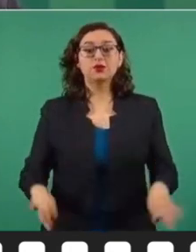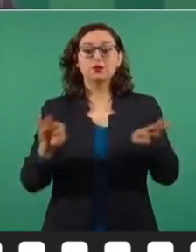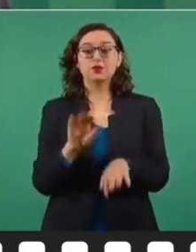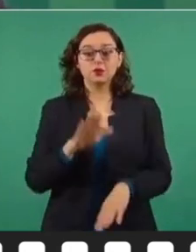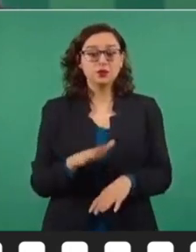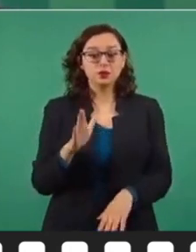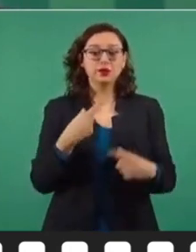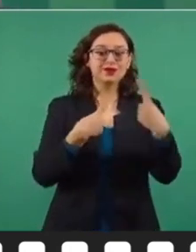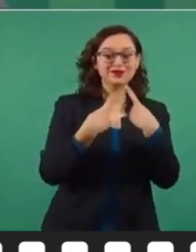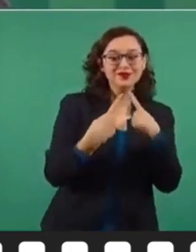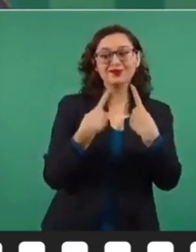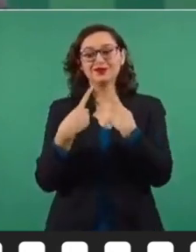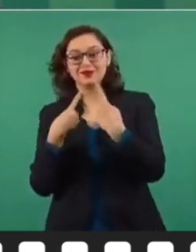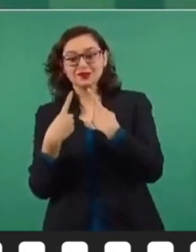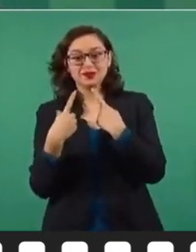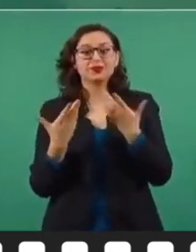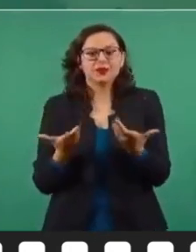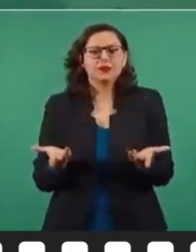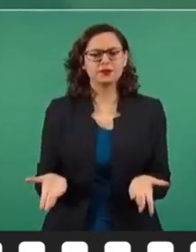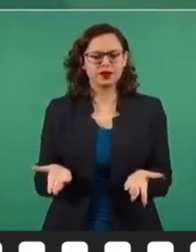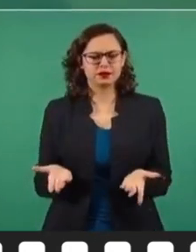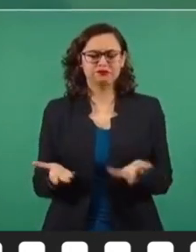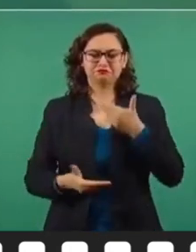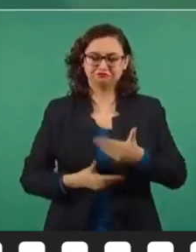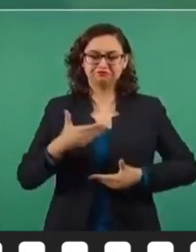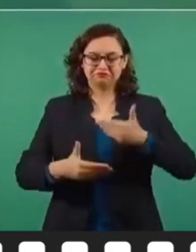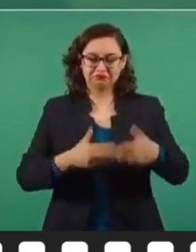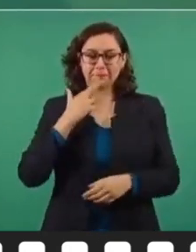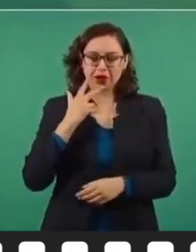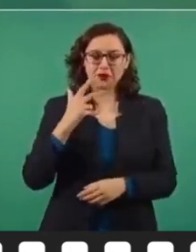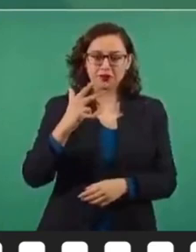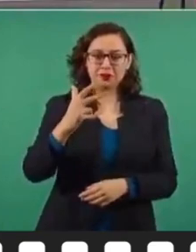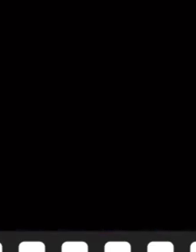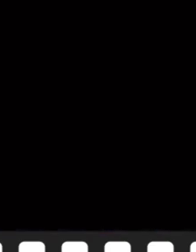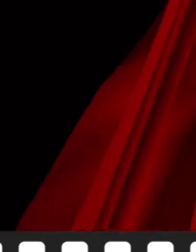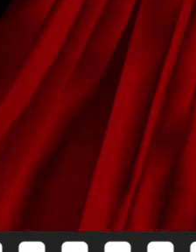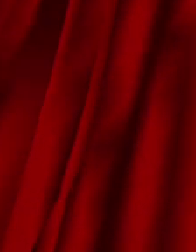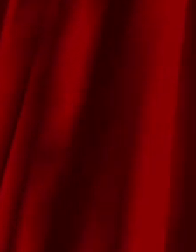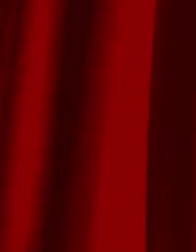para que se vaya mejorando la vida pública.